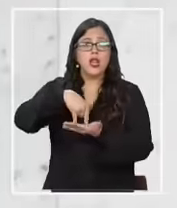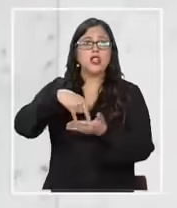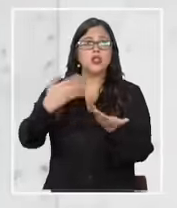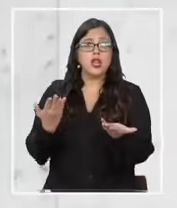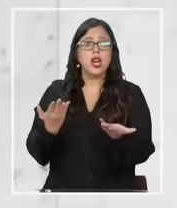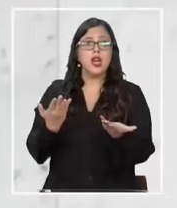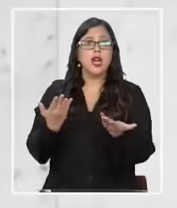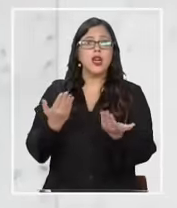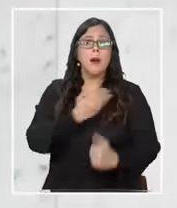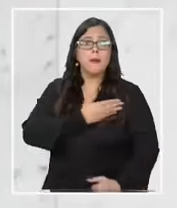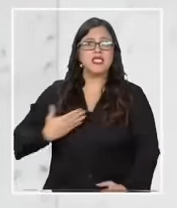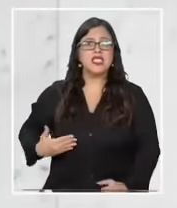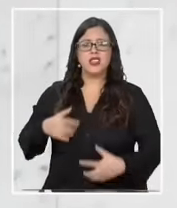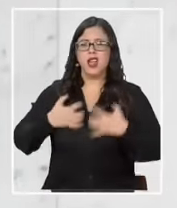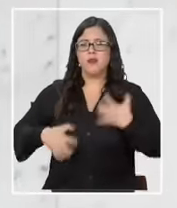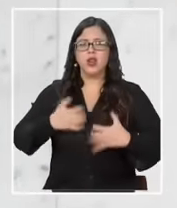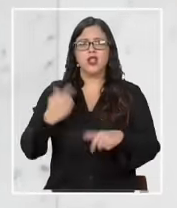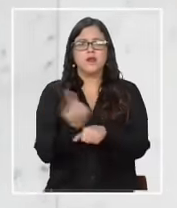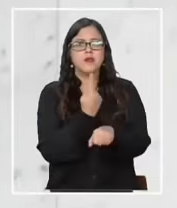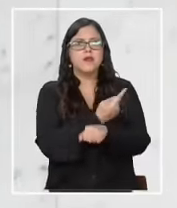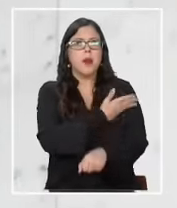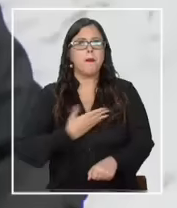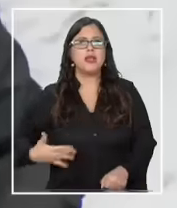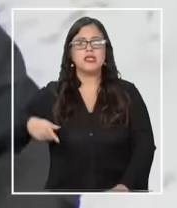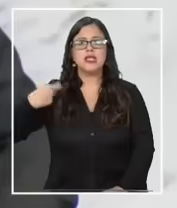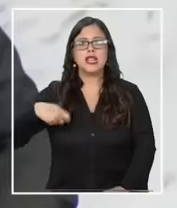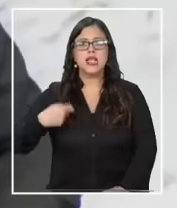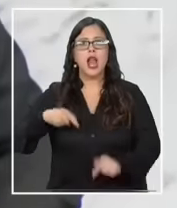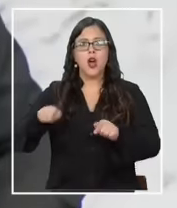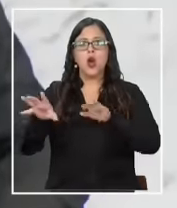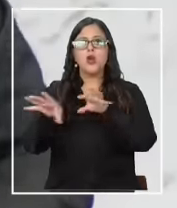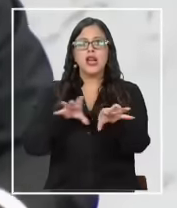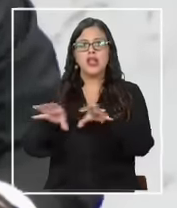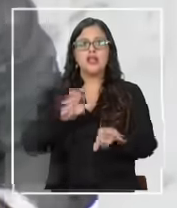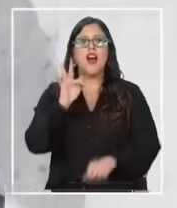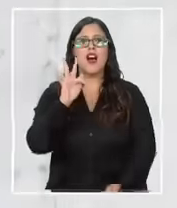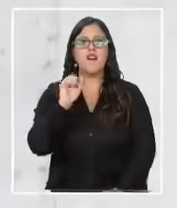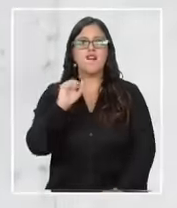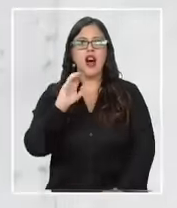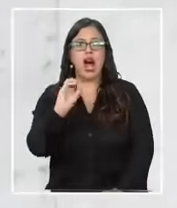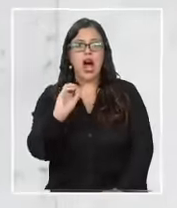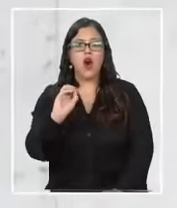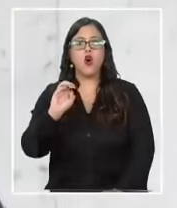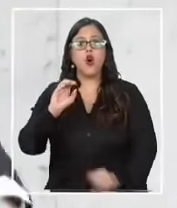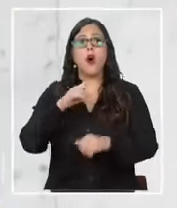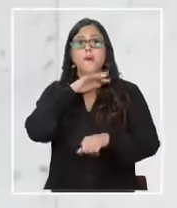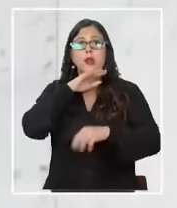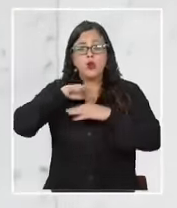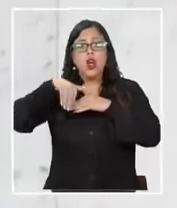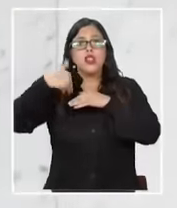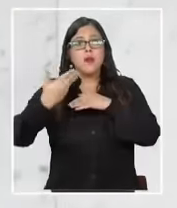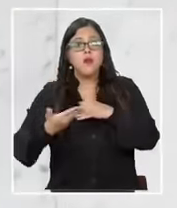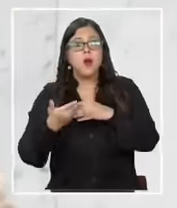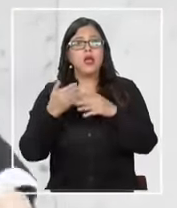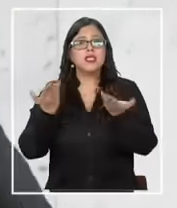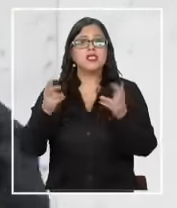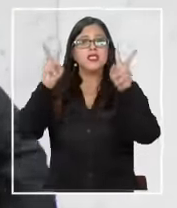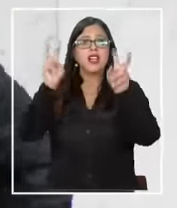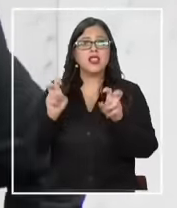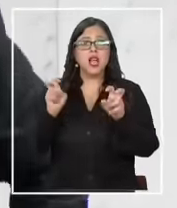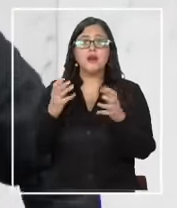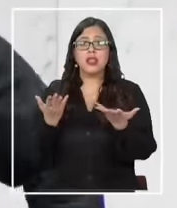gestos de molestia conversaba con el presidente del Senado en una actividad de la FAO. Minutos después y a metros del presidente, las acciones